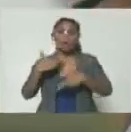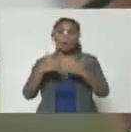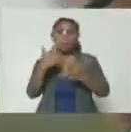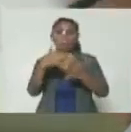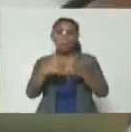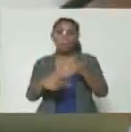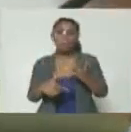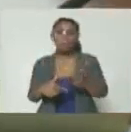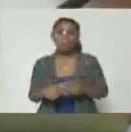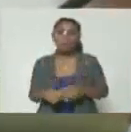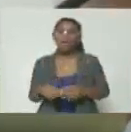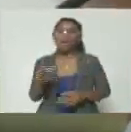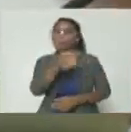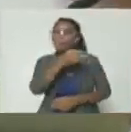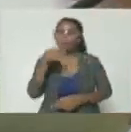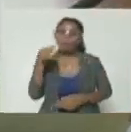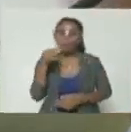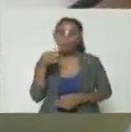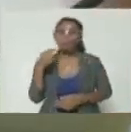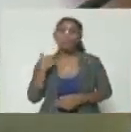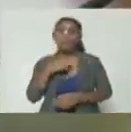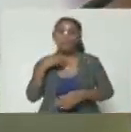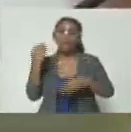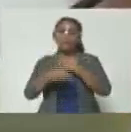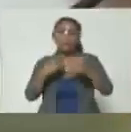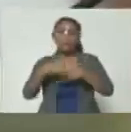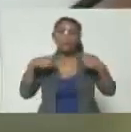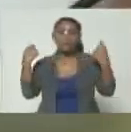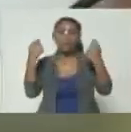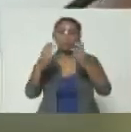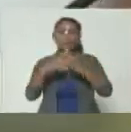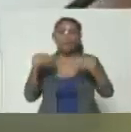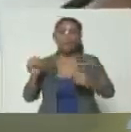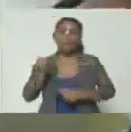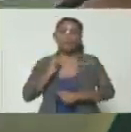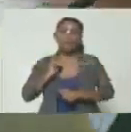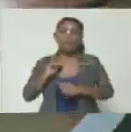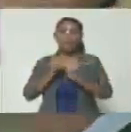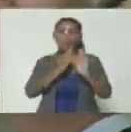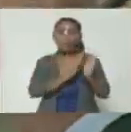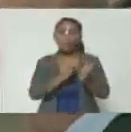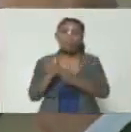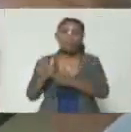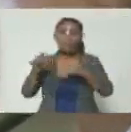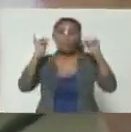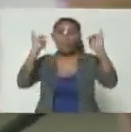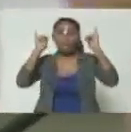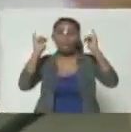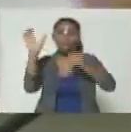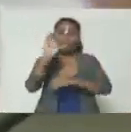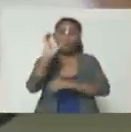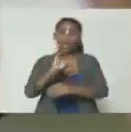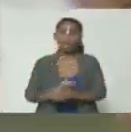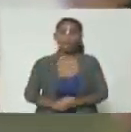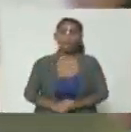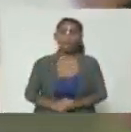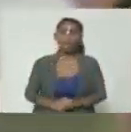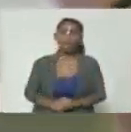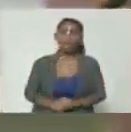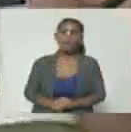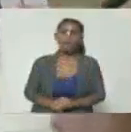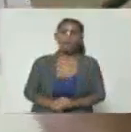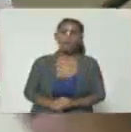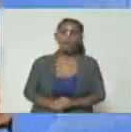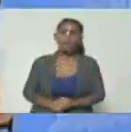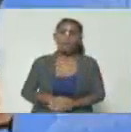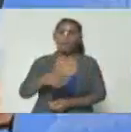coño perfecto estamos haciendo campaña con todo y así aprovechamos de organizar la fiesta de Caracas el